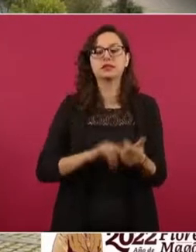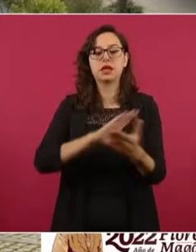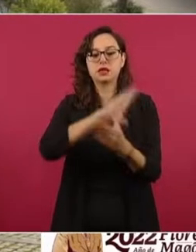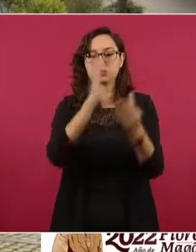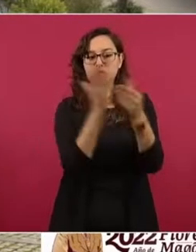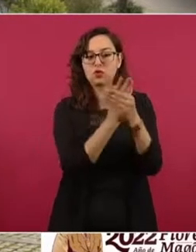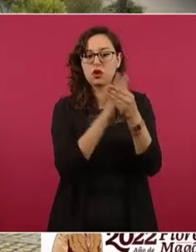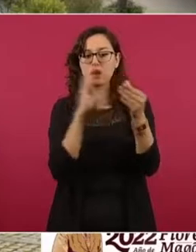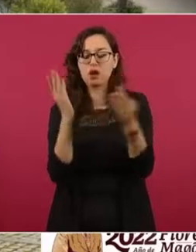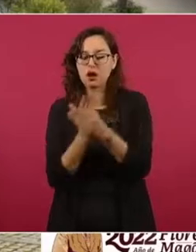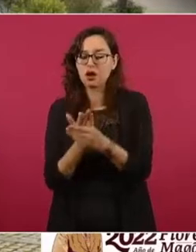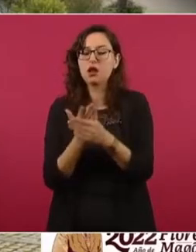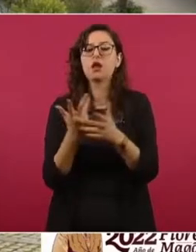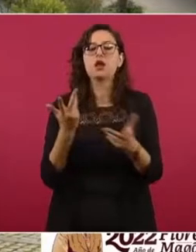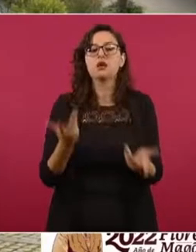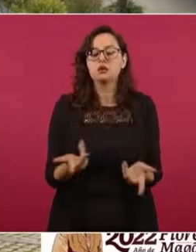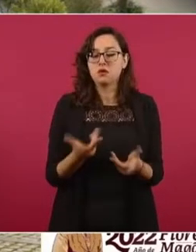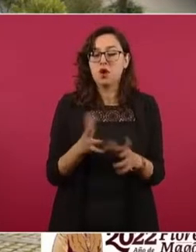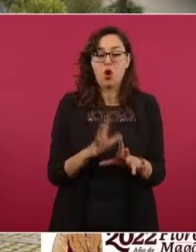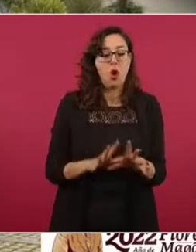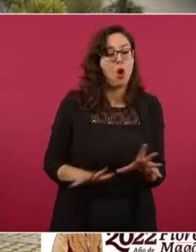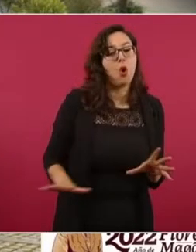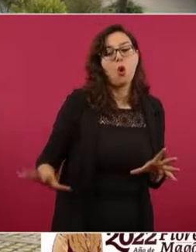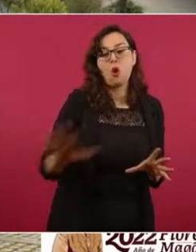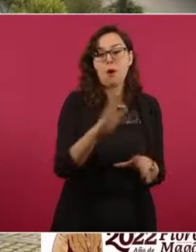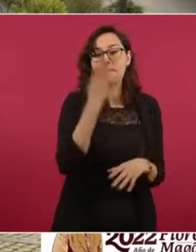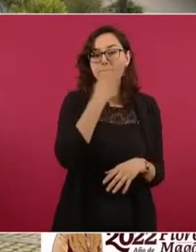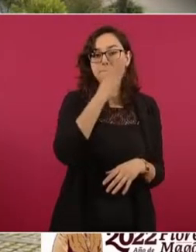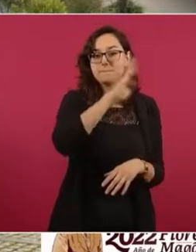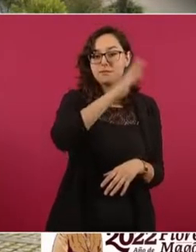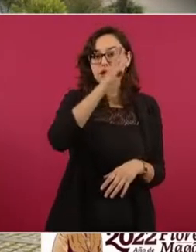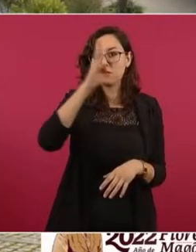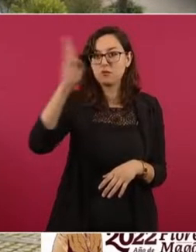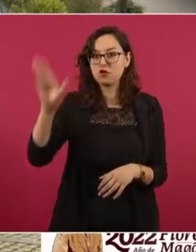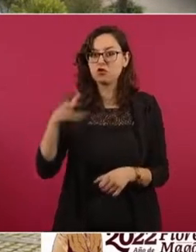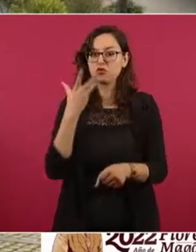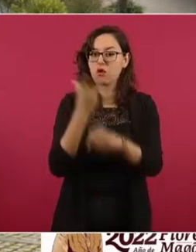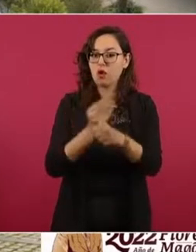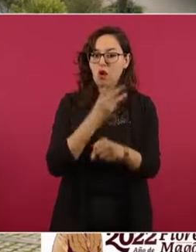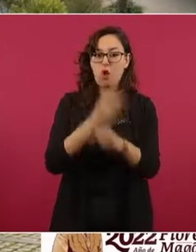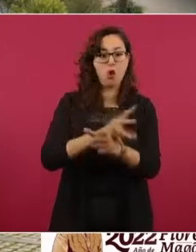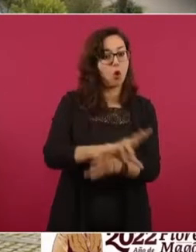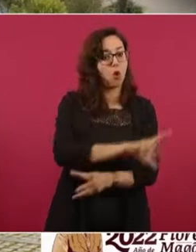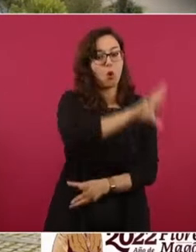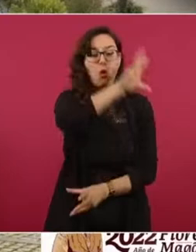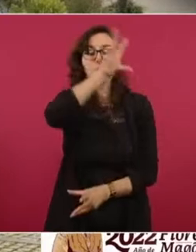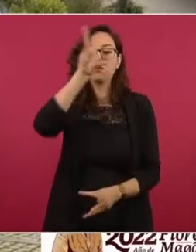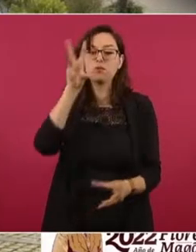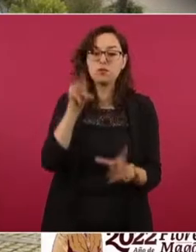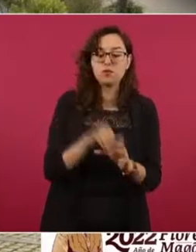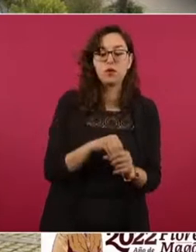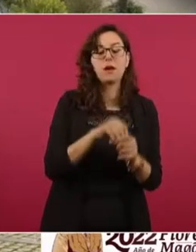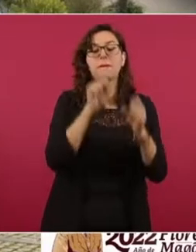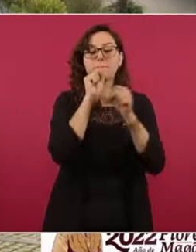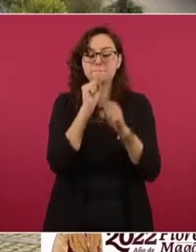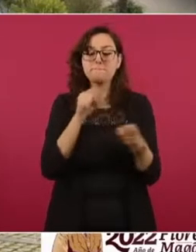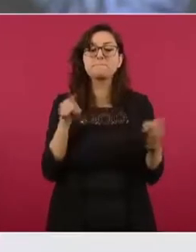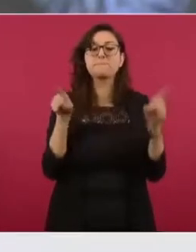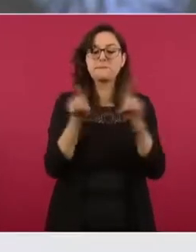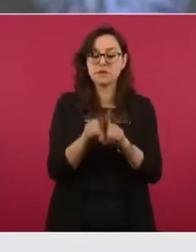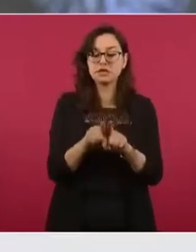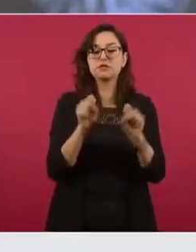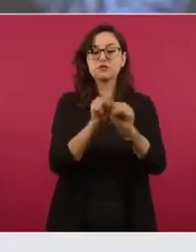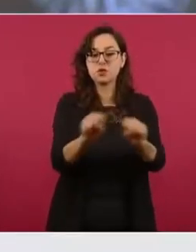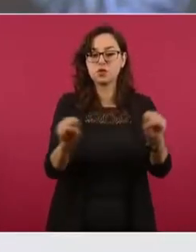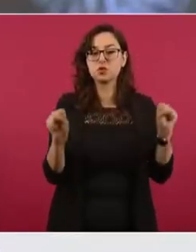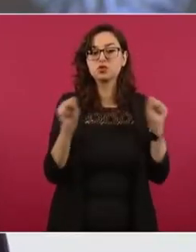Arqueología, la remodelación total de la Biblioteca Nacional de Antropología e Historia y la reestructuración de las